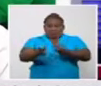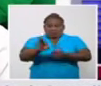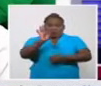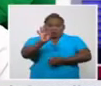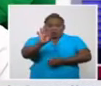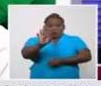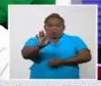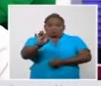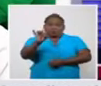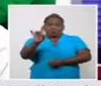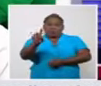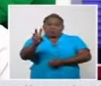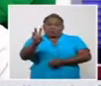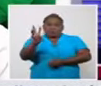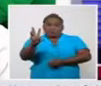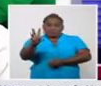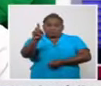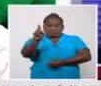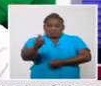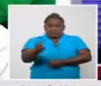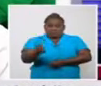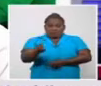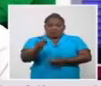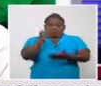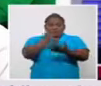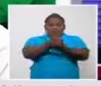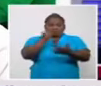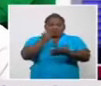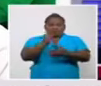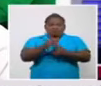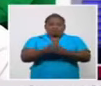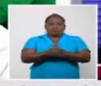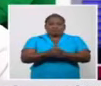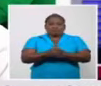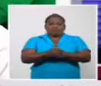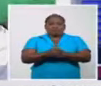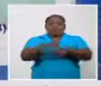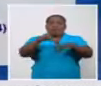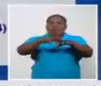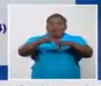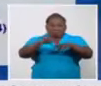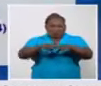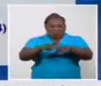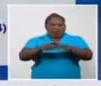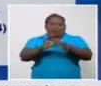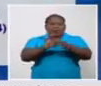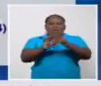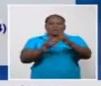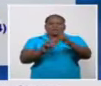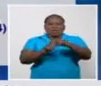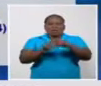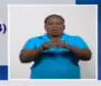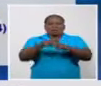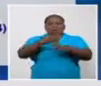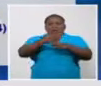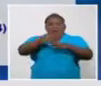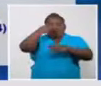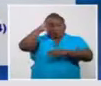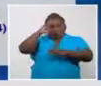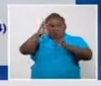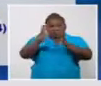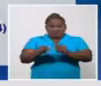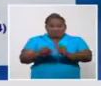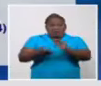pacientes diagnosticados. Nuevamente, La Habana, Guantánamo y Santiago con las cifras más elevadas.